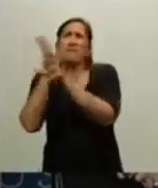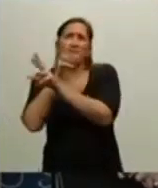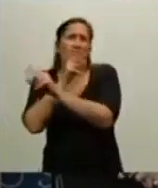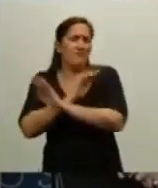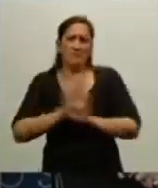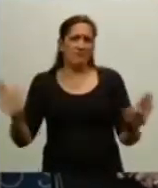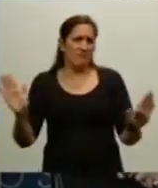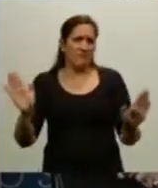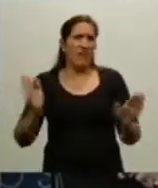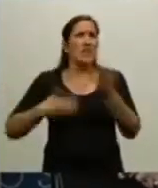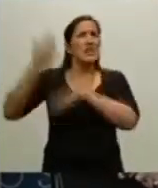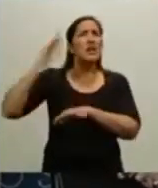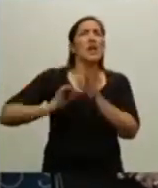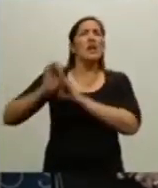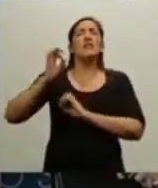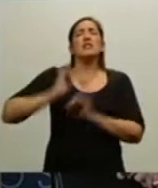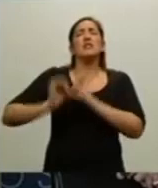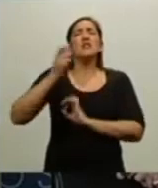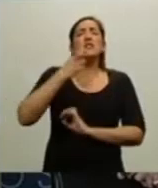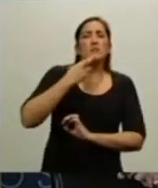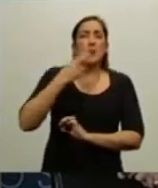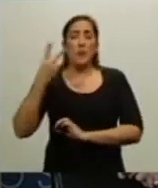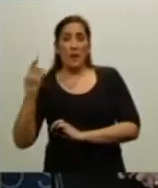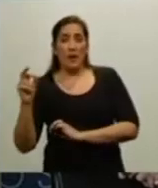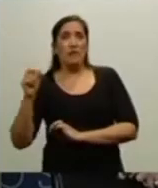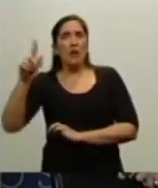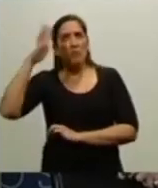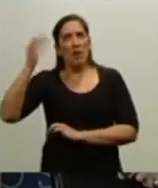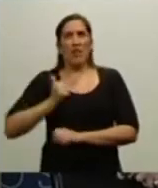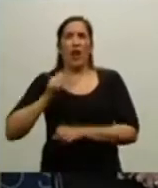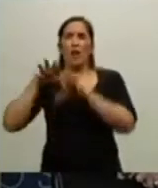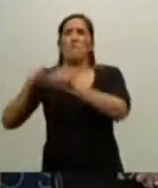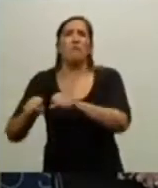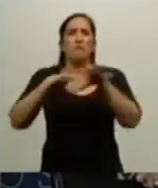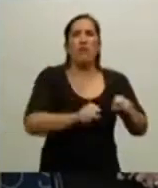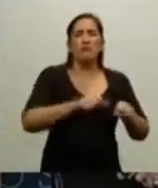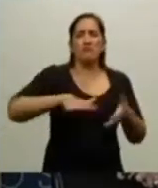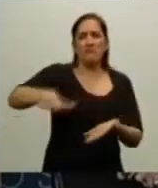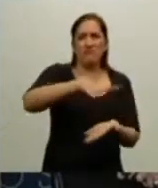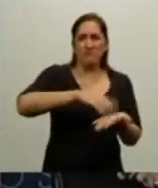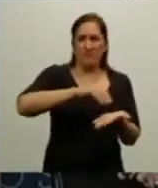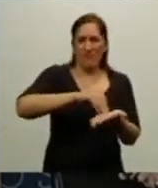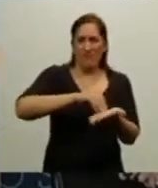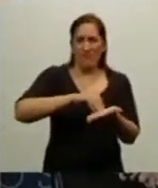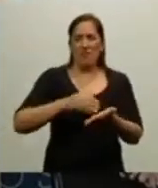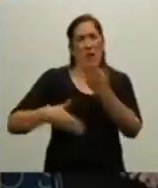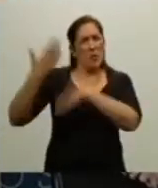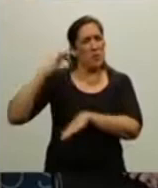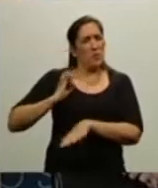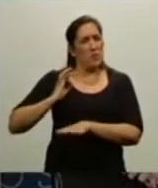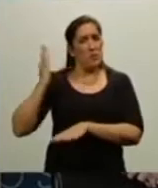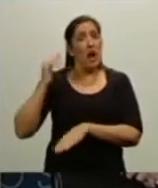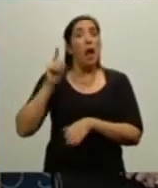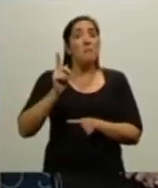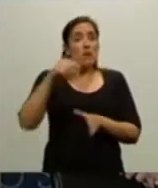XIX y XX, que son las del colonialismo militar. Por eso hay un espacio también dentro de este